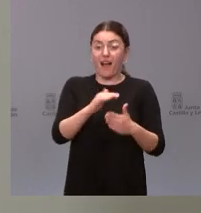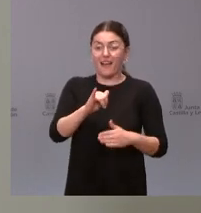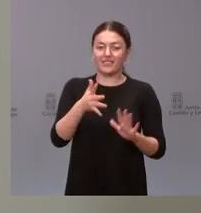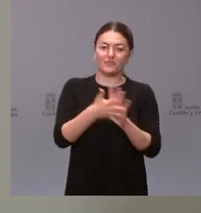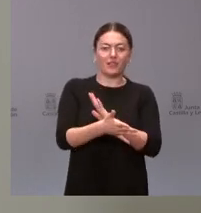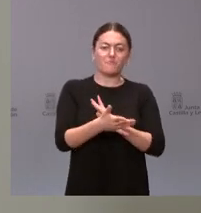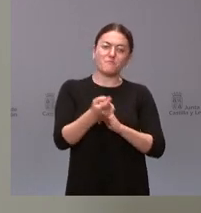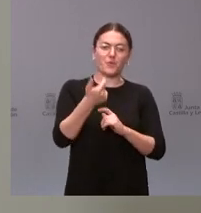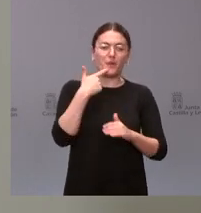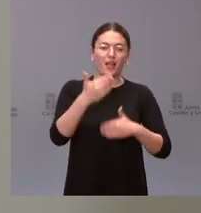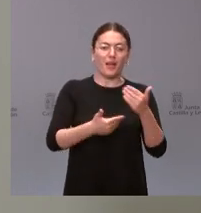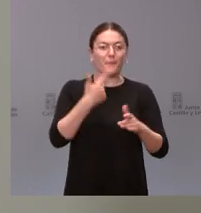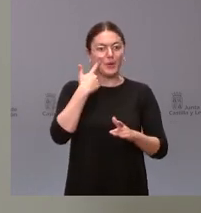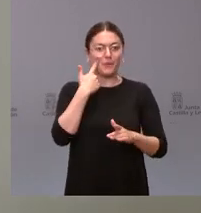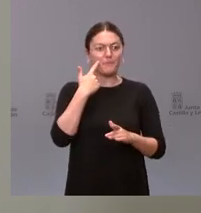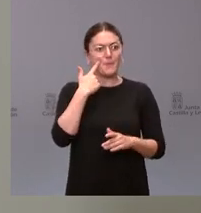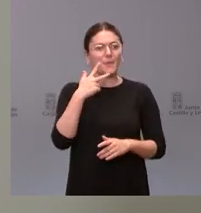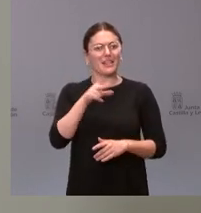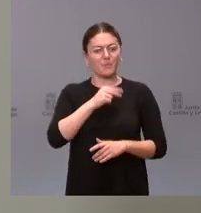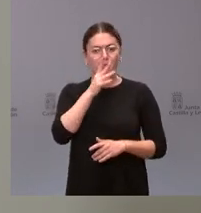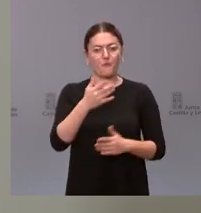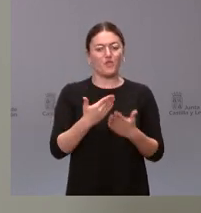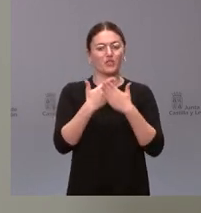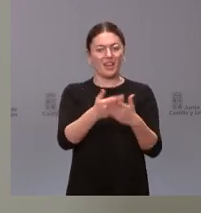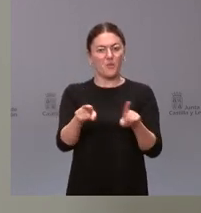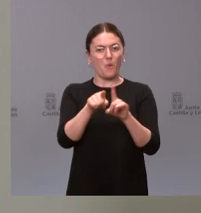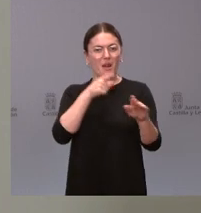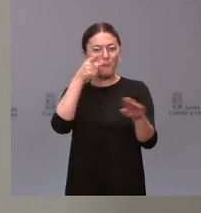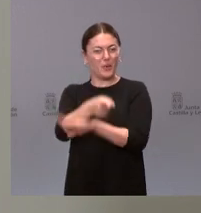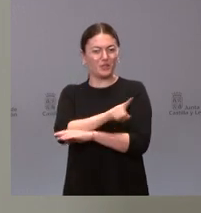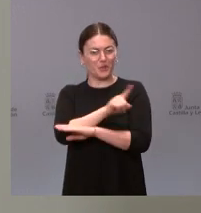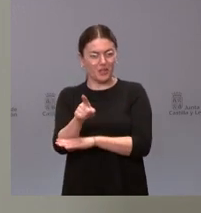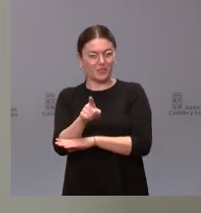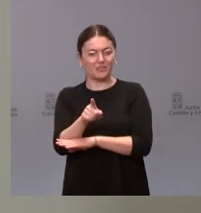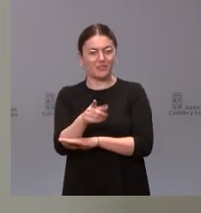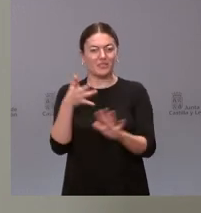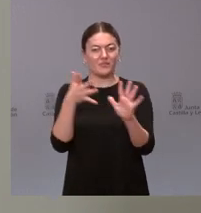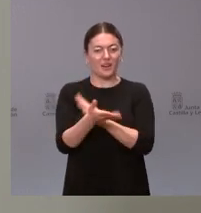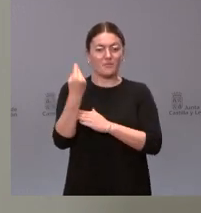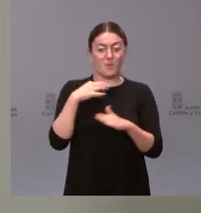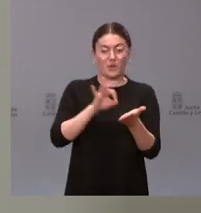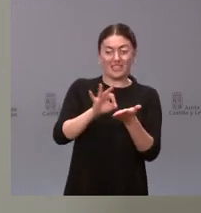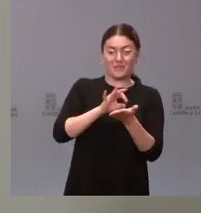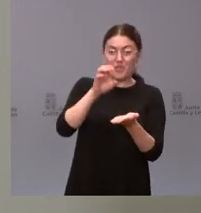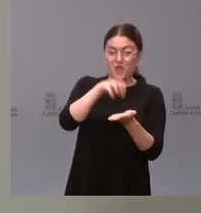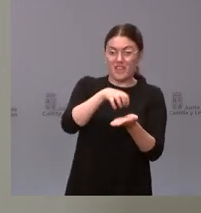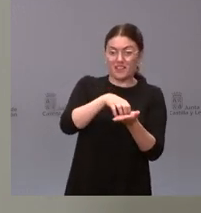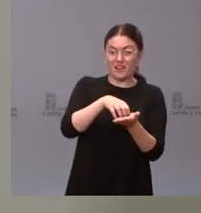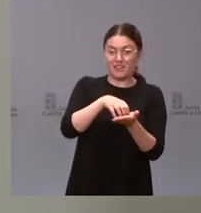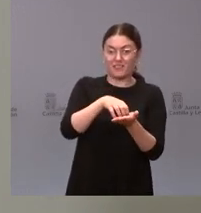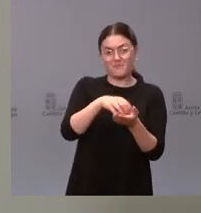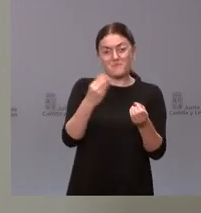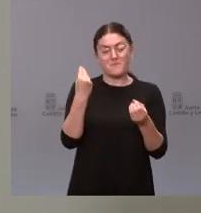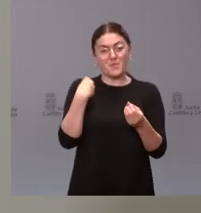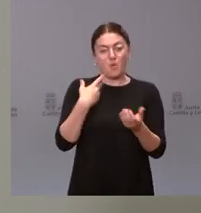merece la pena porque lógicamente la voluntariedad no es algo impuesto desde los servicios centrales es algo que los servicios centrales hacen partícipe